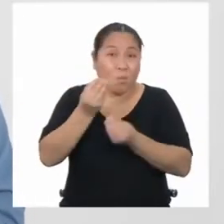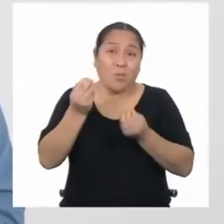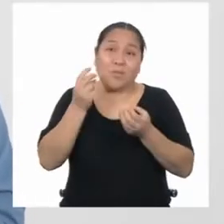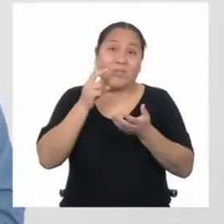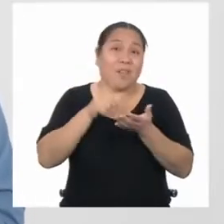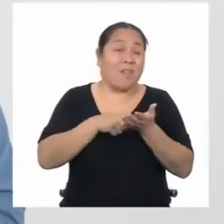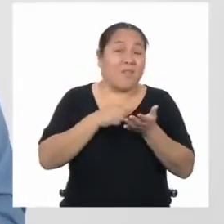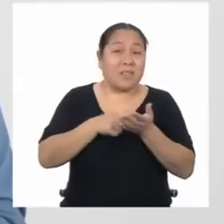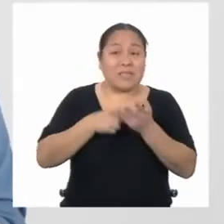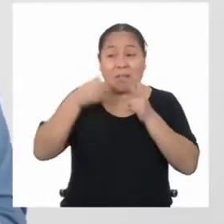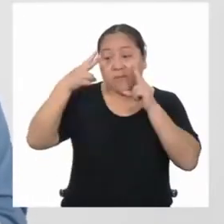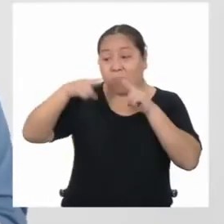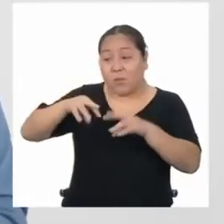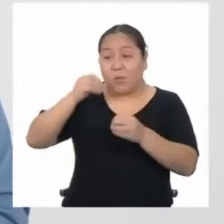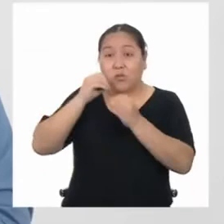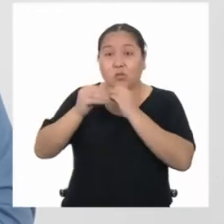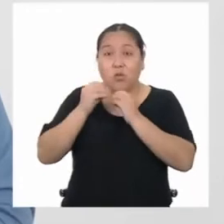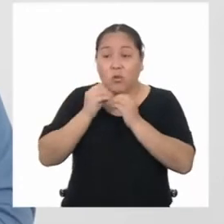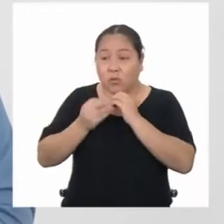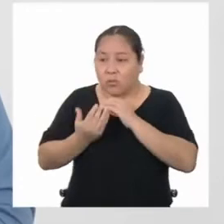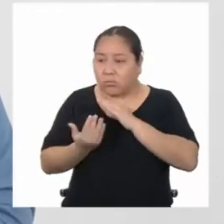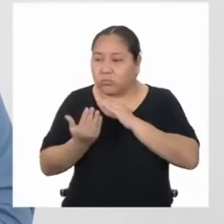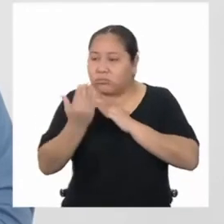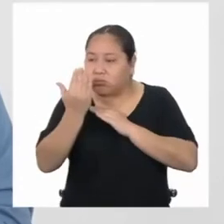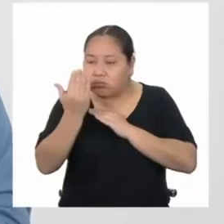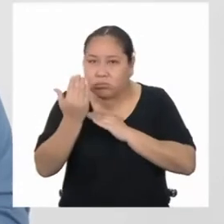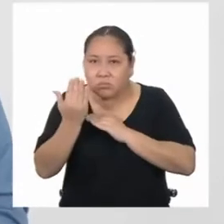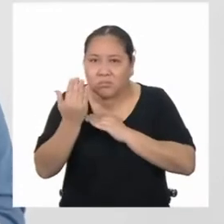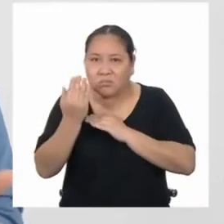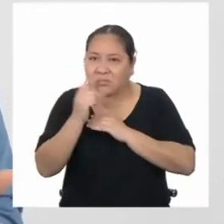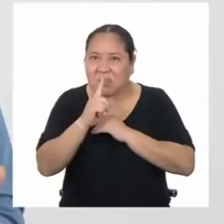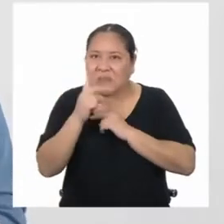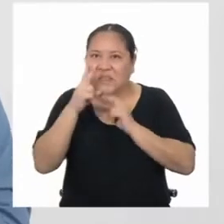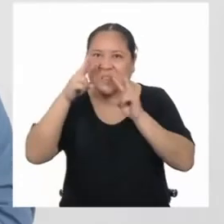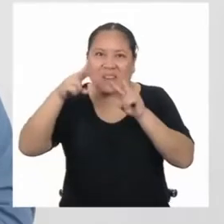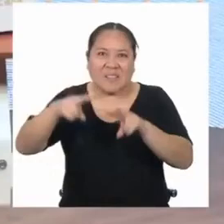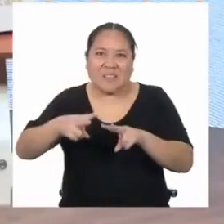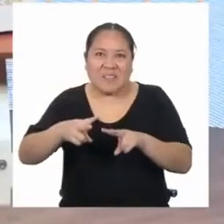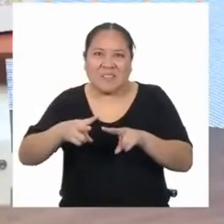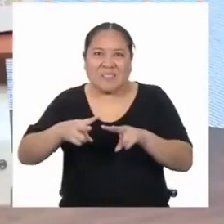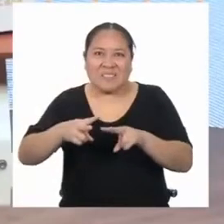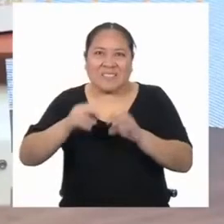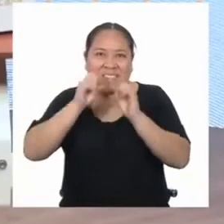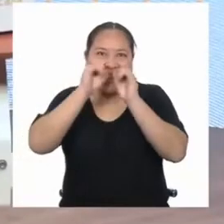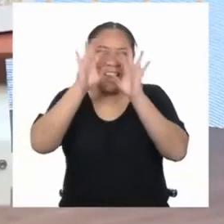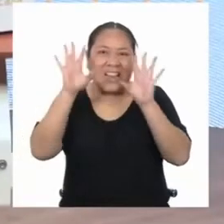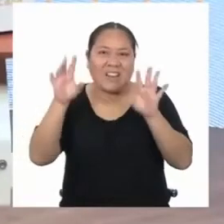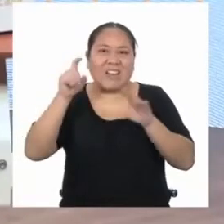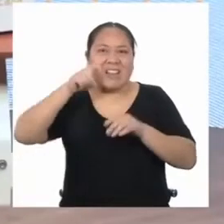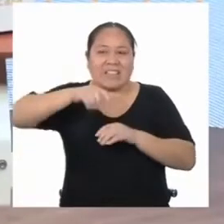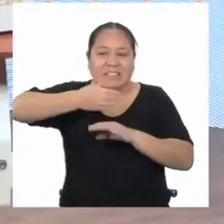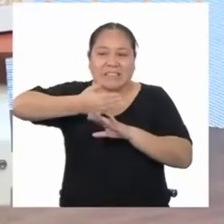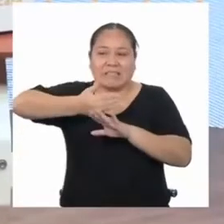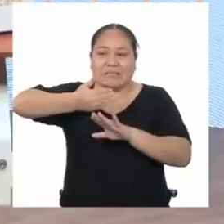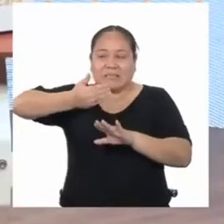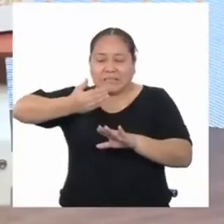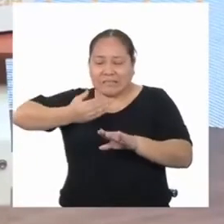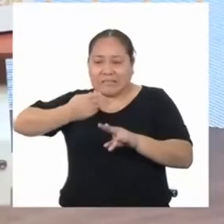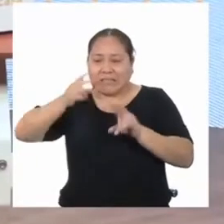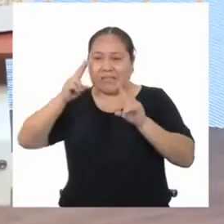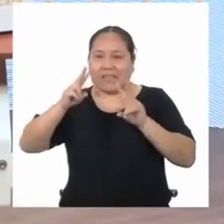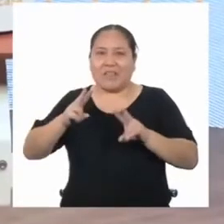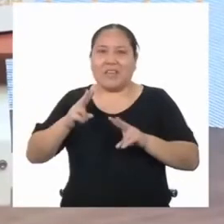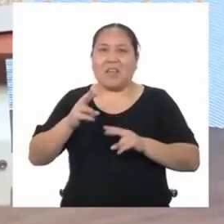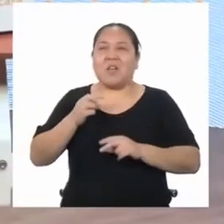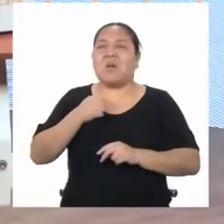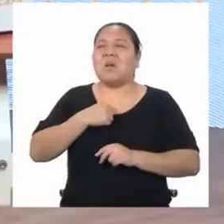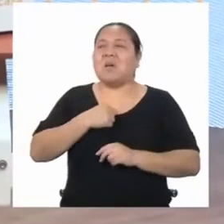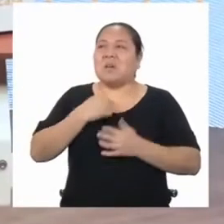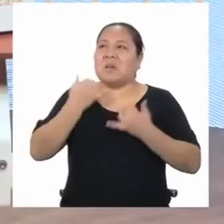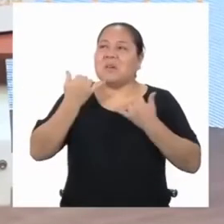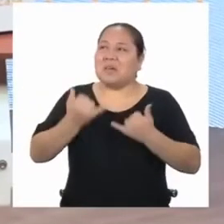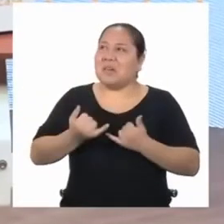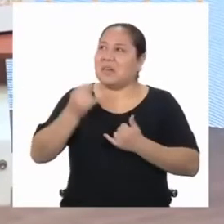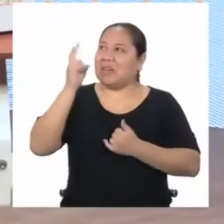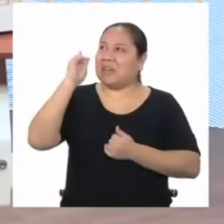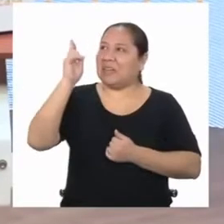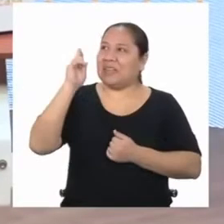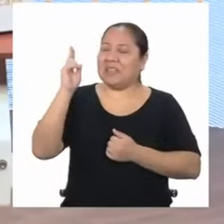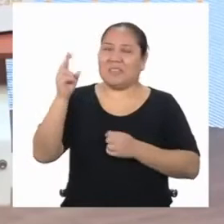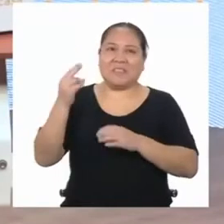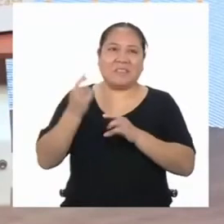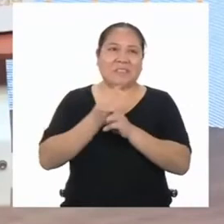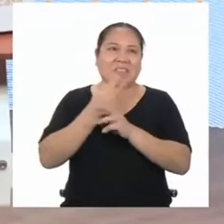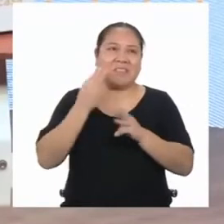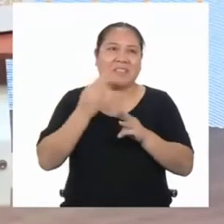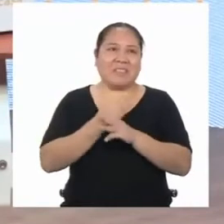las soluciones justo frente a nuestros narices, como Yanira ahora. Hoy ha venido inspirada. Profesora de matemática